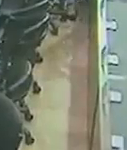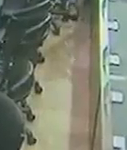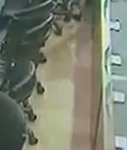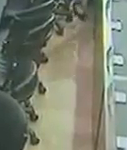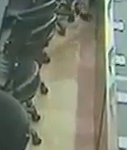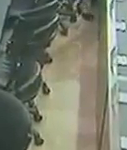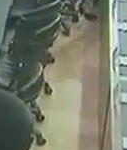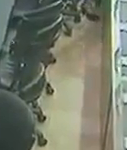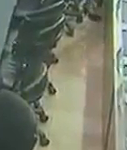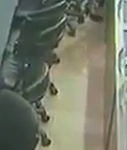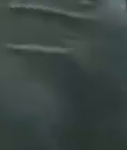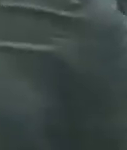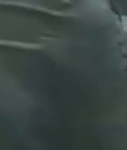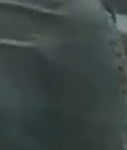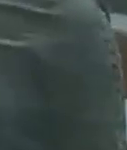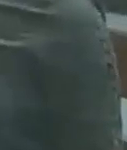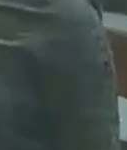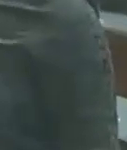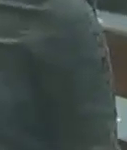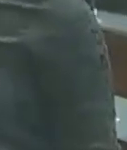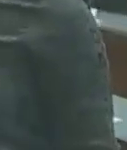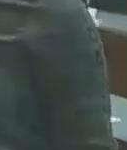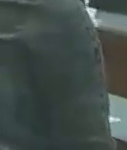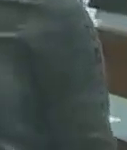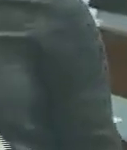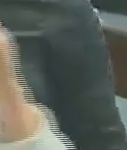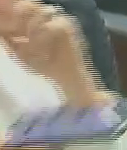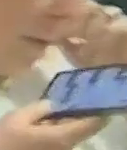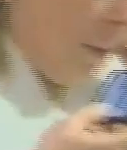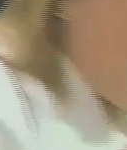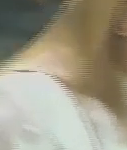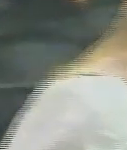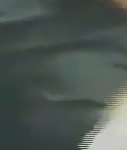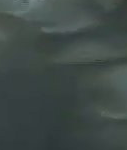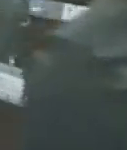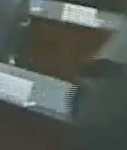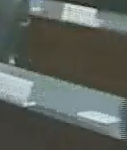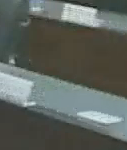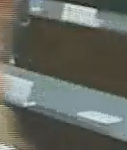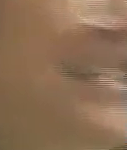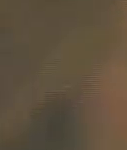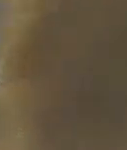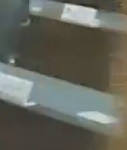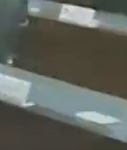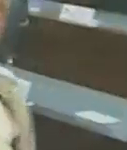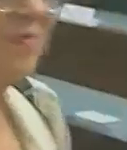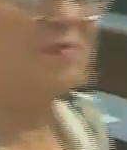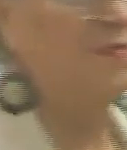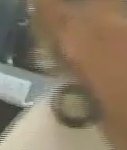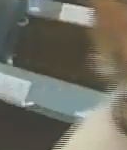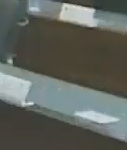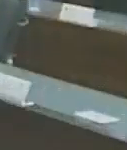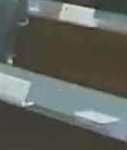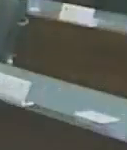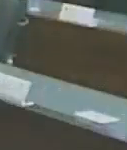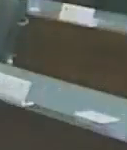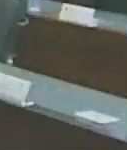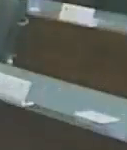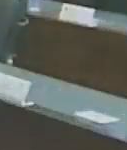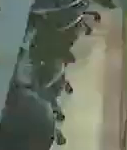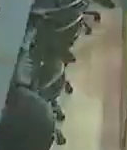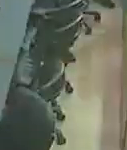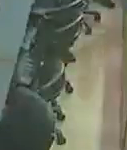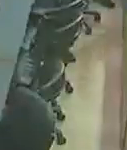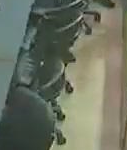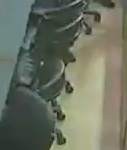beneficios de este instrumento legal que el salario de los trabajadores y trabajadores agrícolas será convenido entre el trabajador y el patrono no regulado al salario